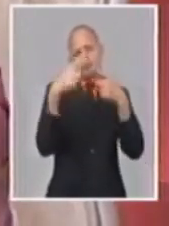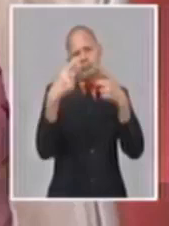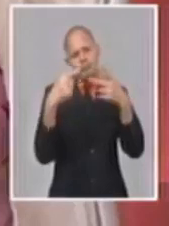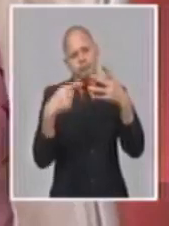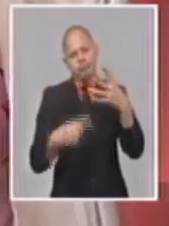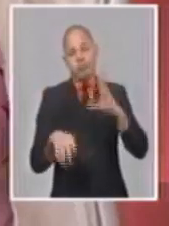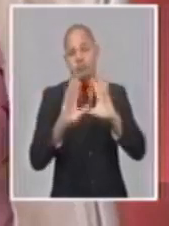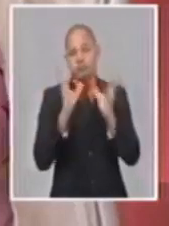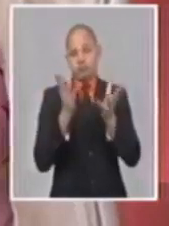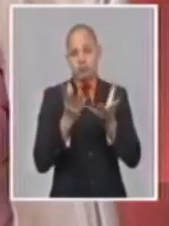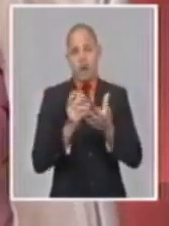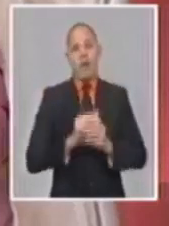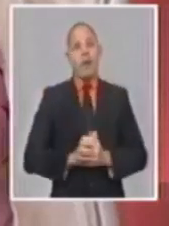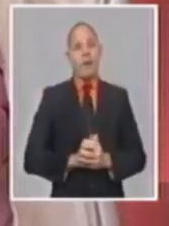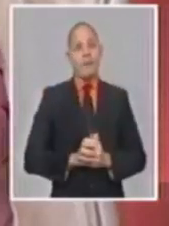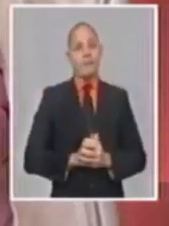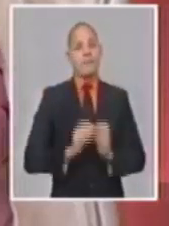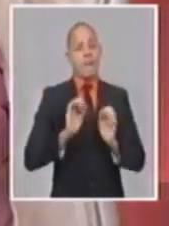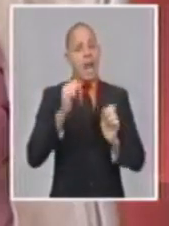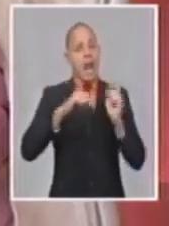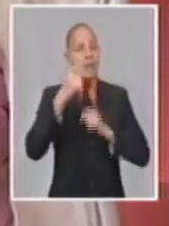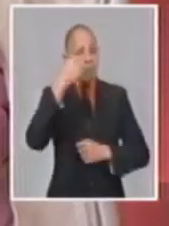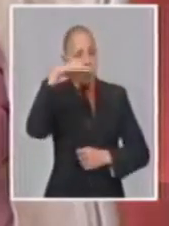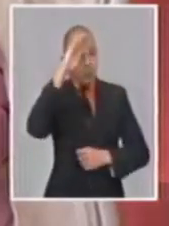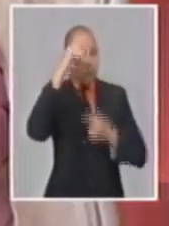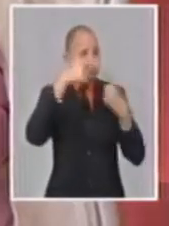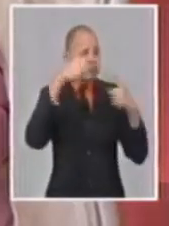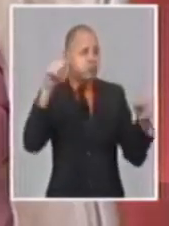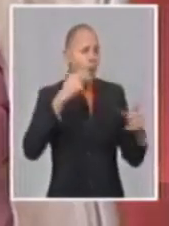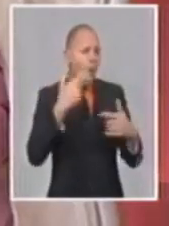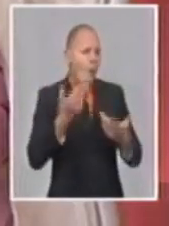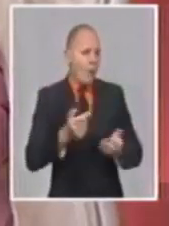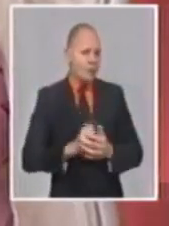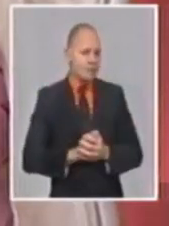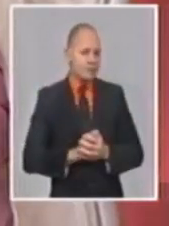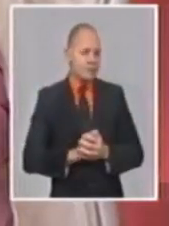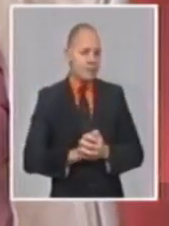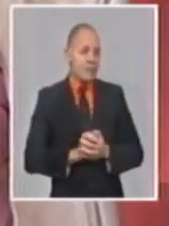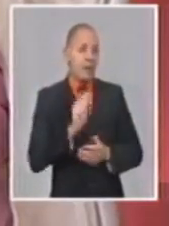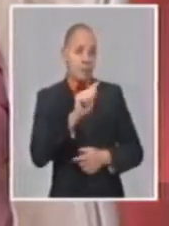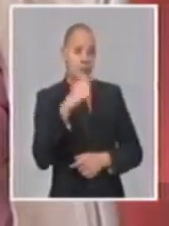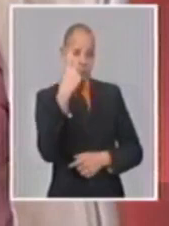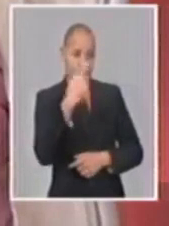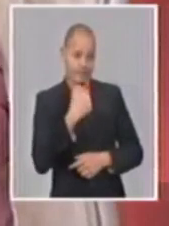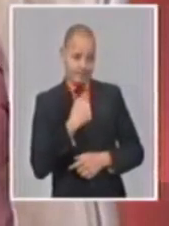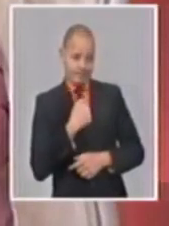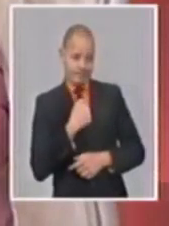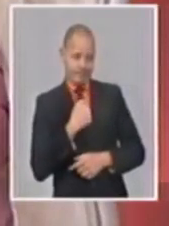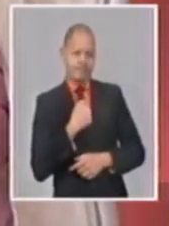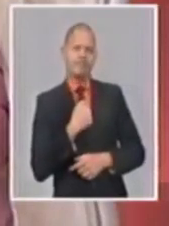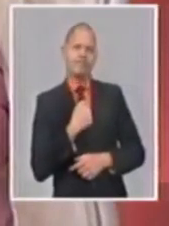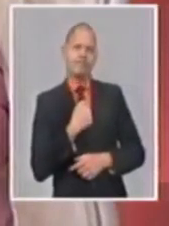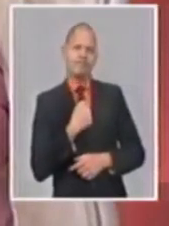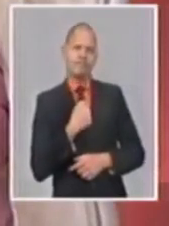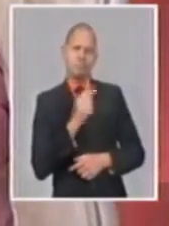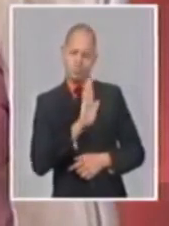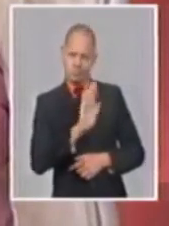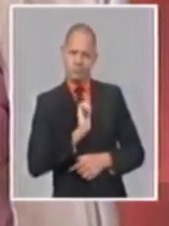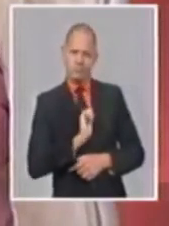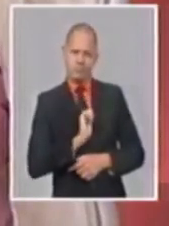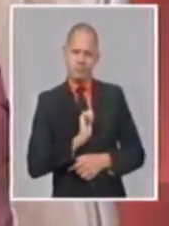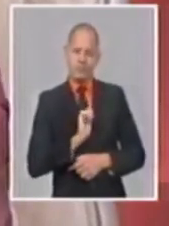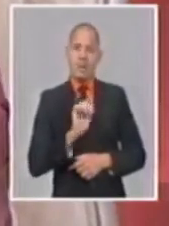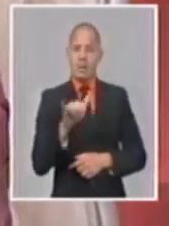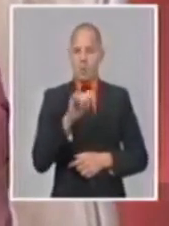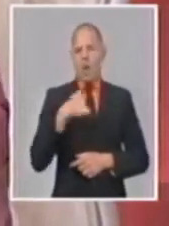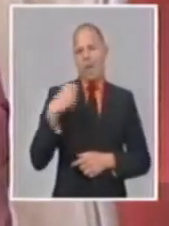hoy de los precios, ¿no?, está aconteciendo en el país. Yo, antes de responder esa pregunta, quería